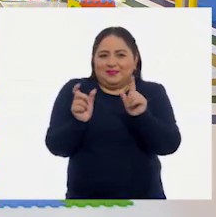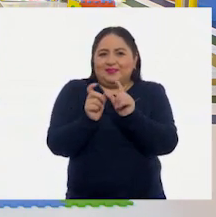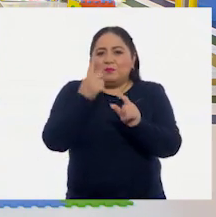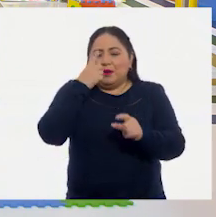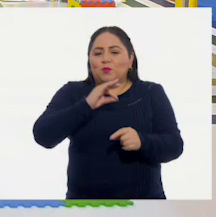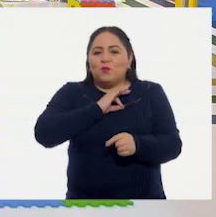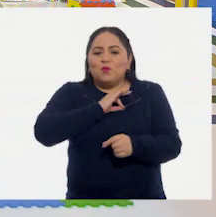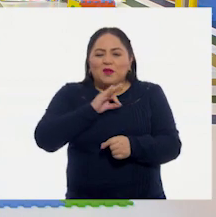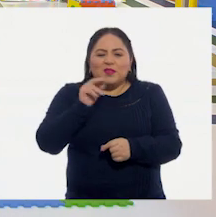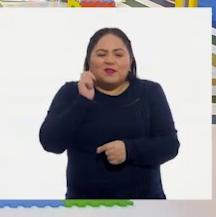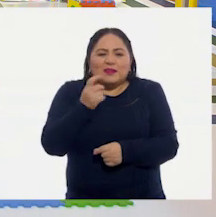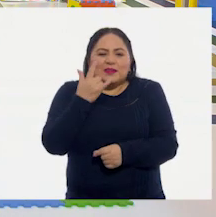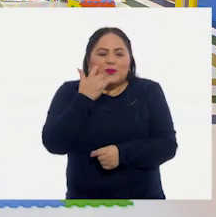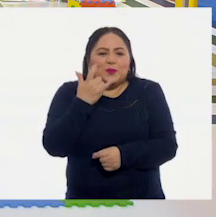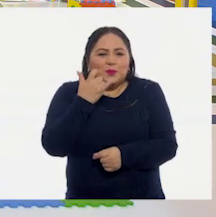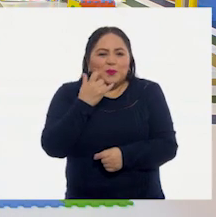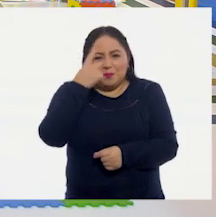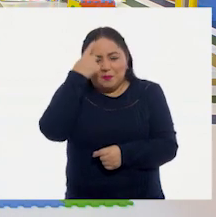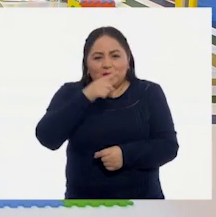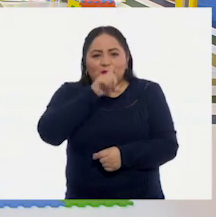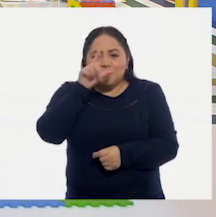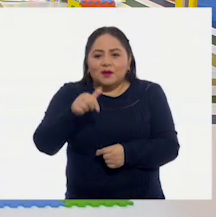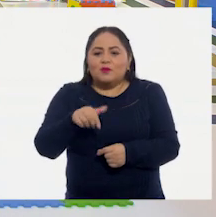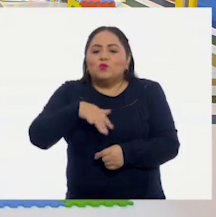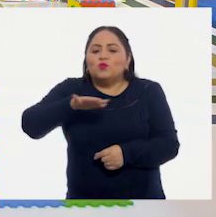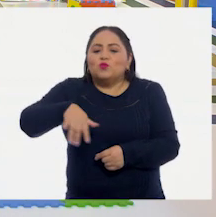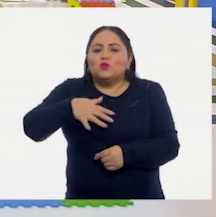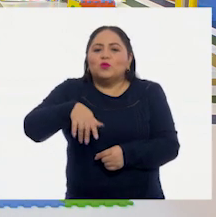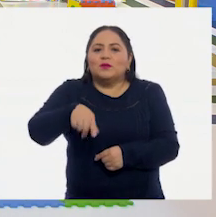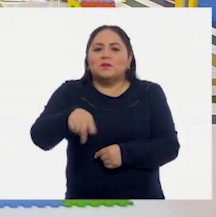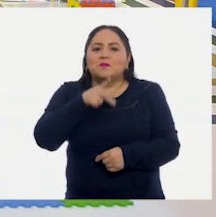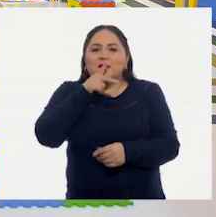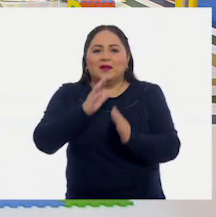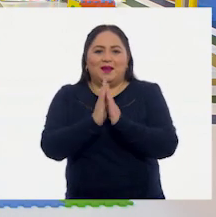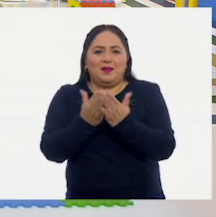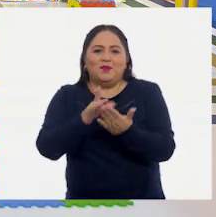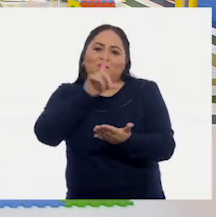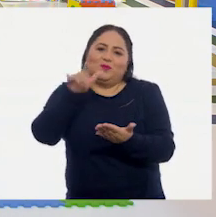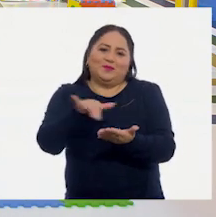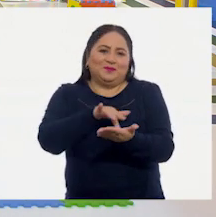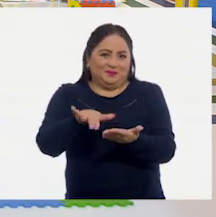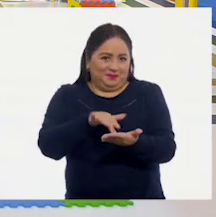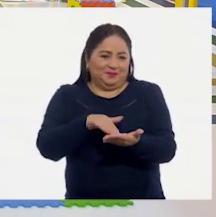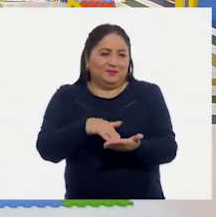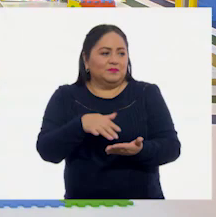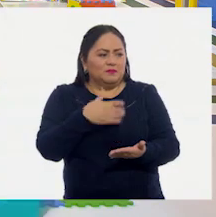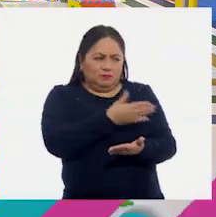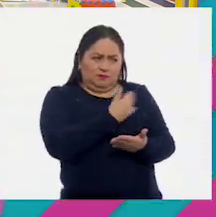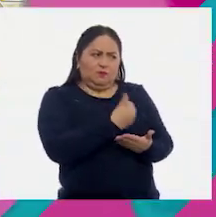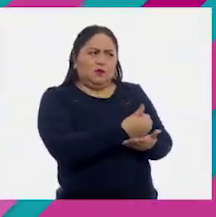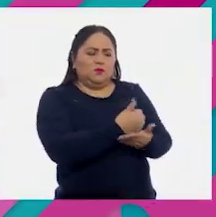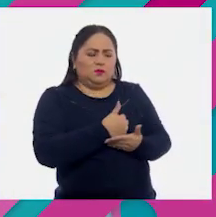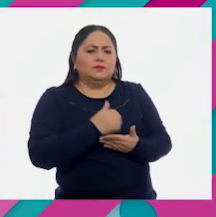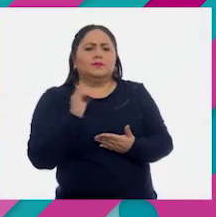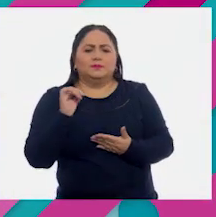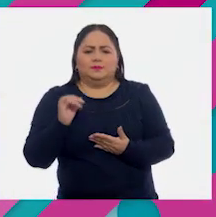produzca esa curiosidad para ir a buscar ese texto y leerlo. Muy bien. ¿Me ayudas? Sí.